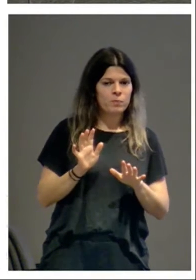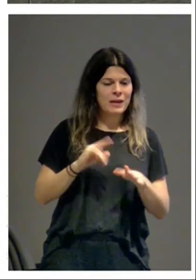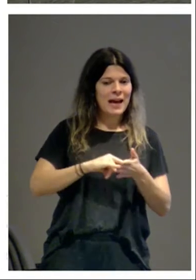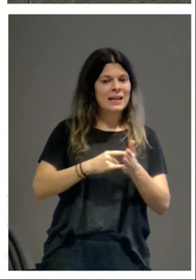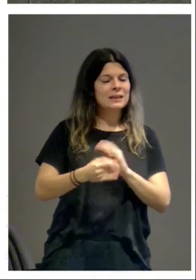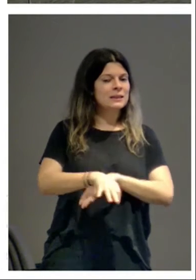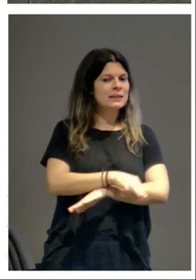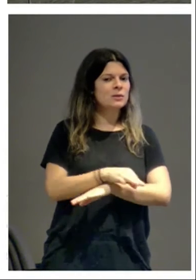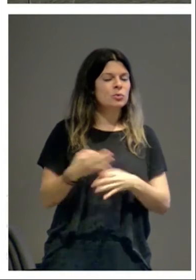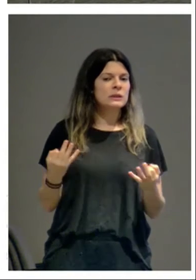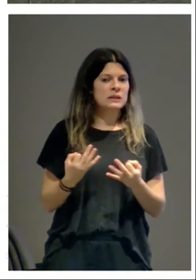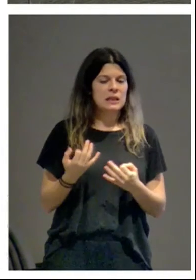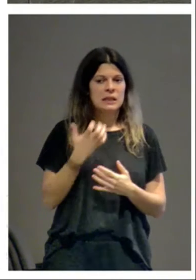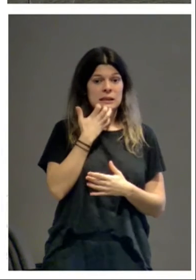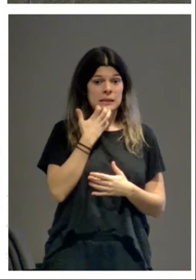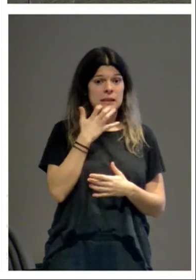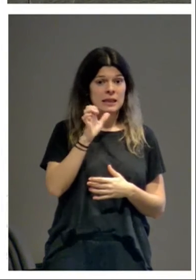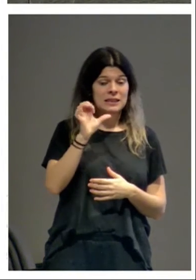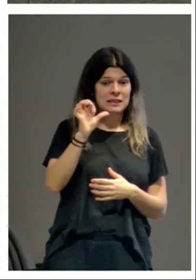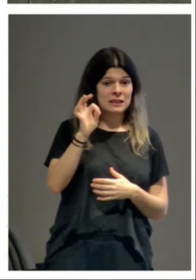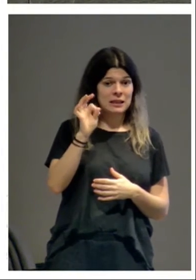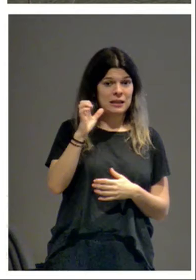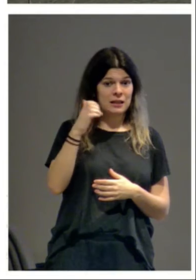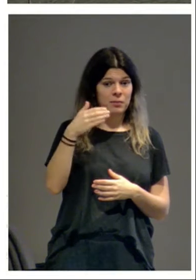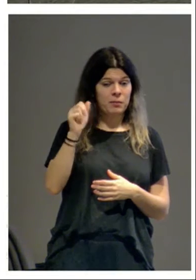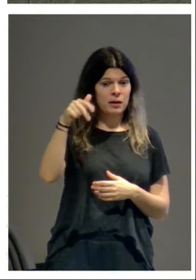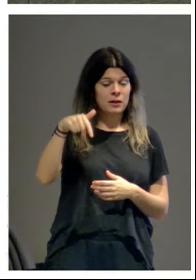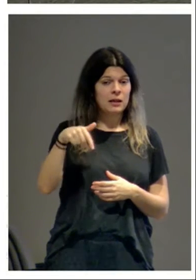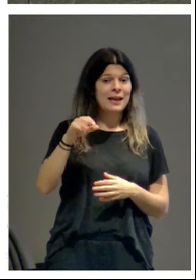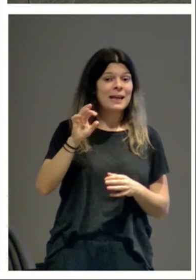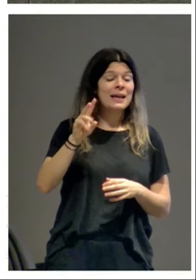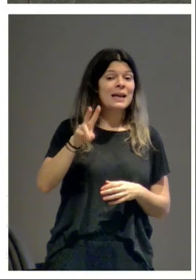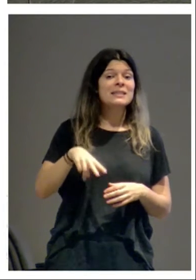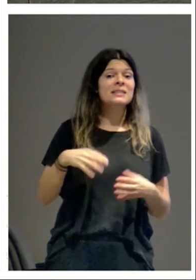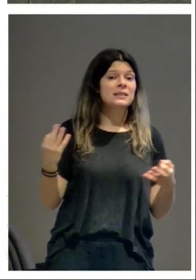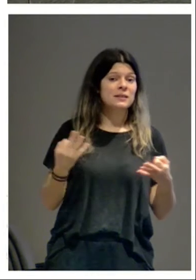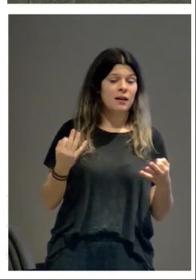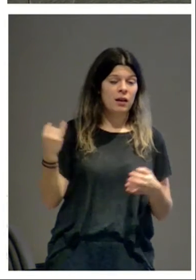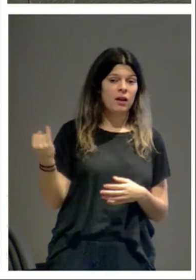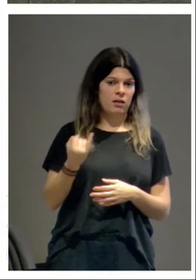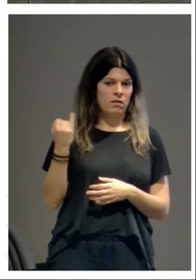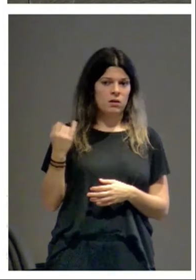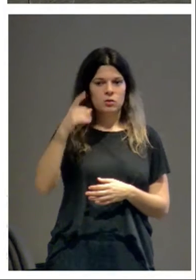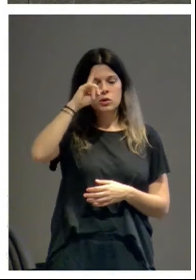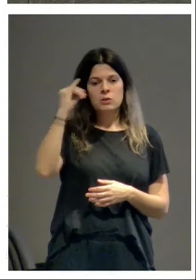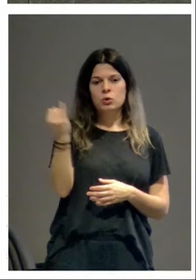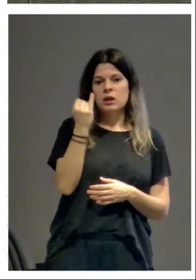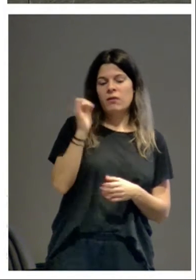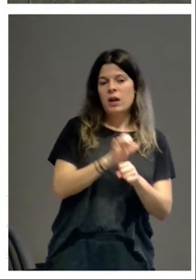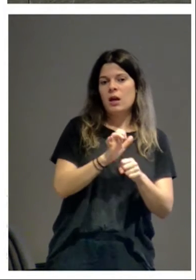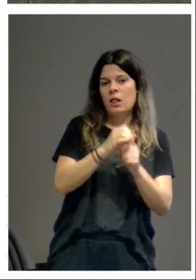arquitectura? Si Esteban era algo, era el jefe. No sabemos si el jefe esculpía,